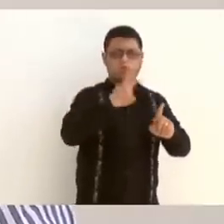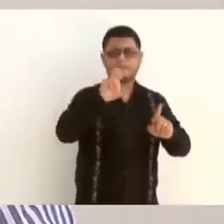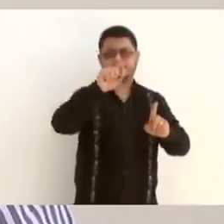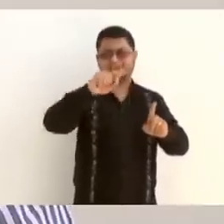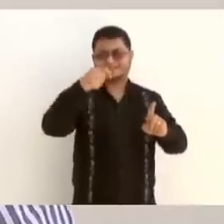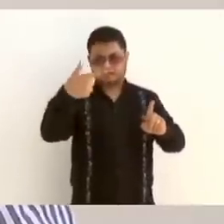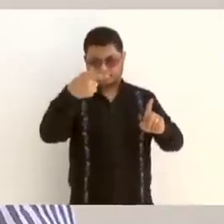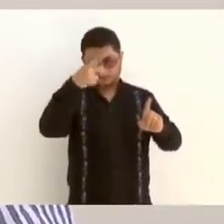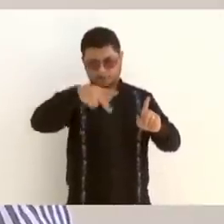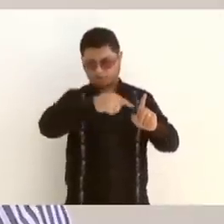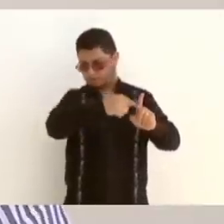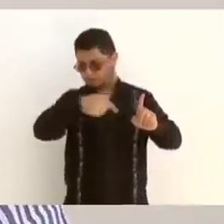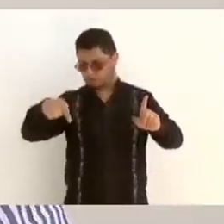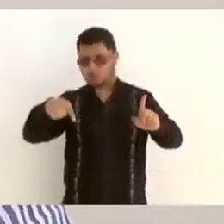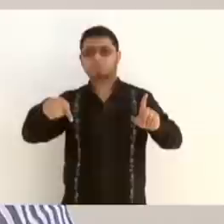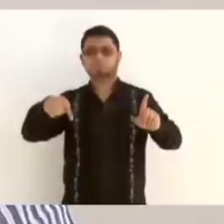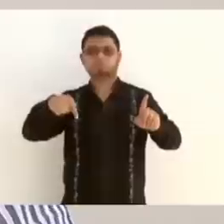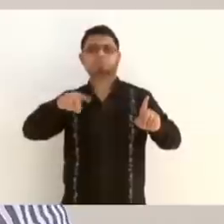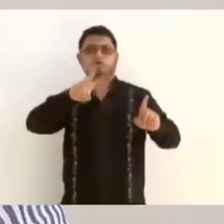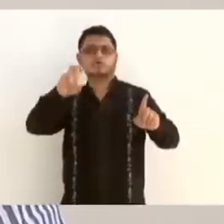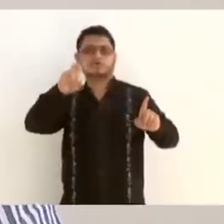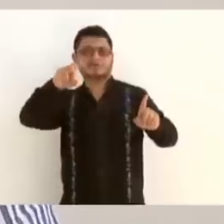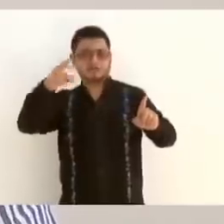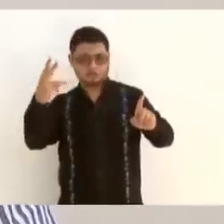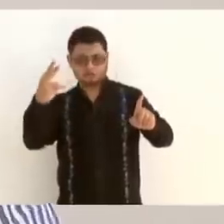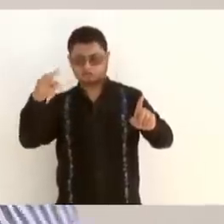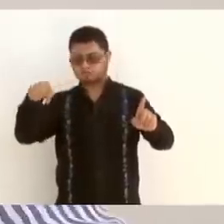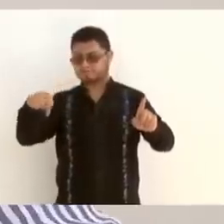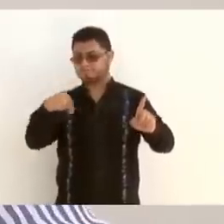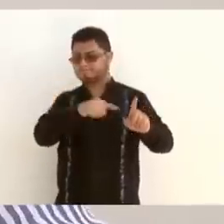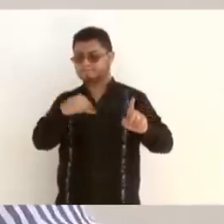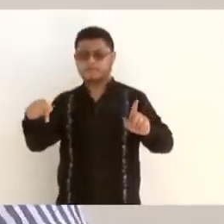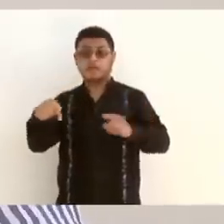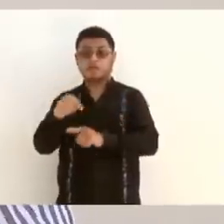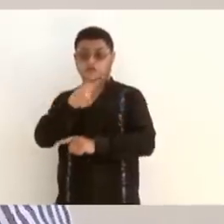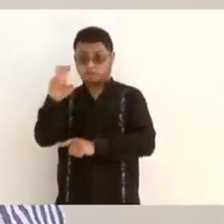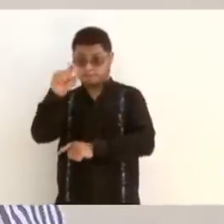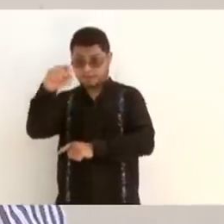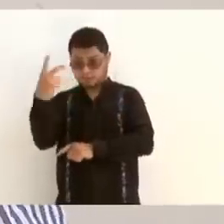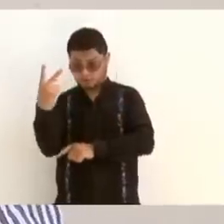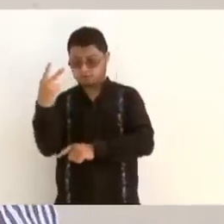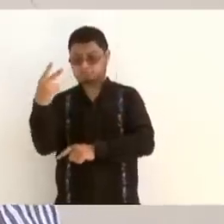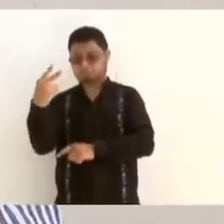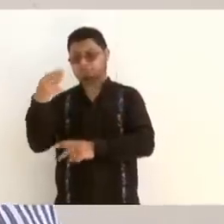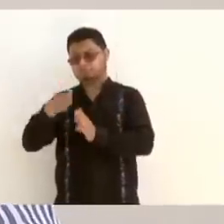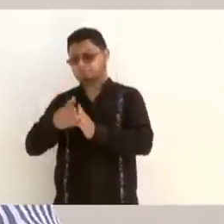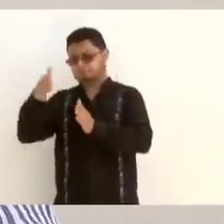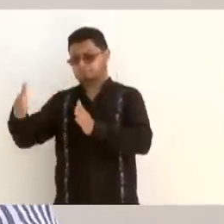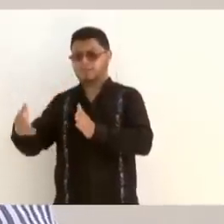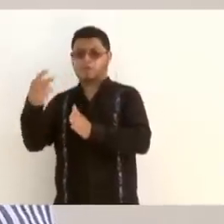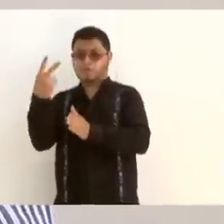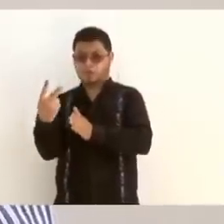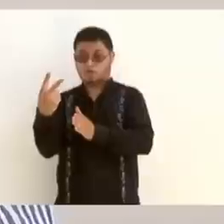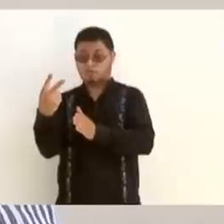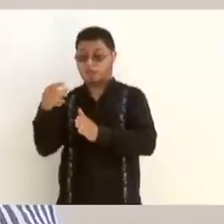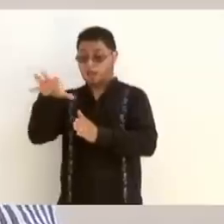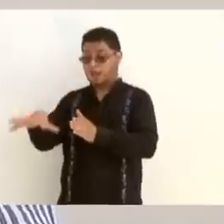232 kilómetros del tramo 2, perdón, 222 del tramo 2, se han encontrado 2